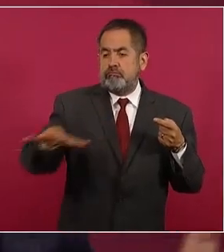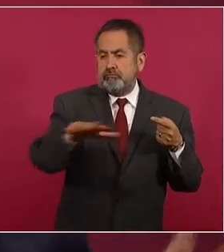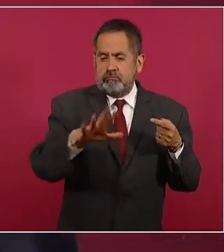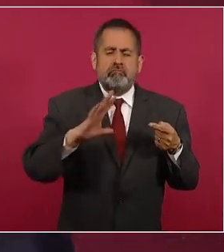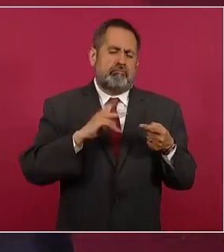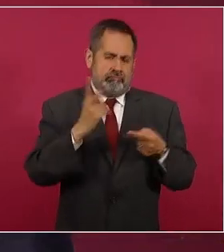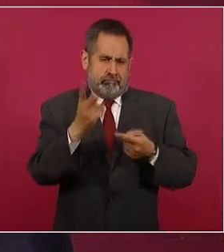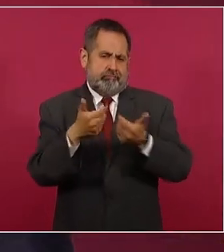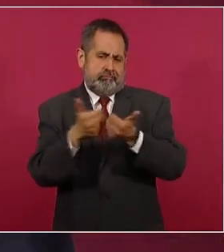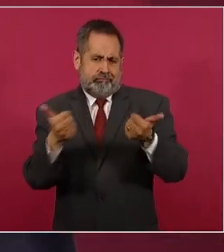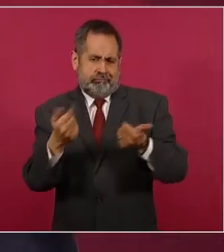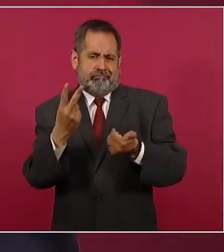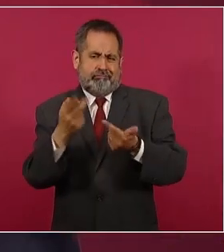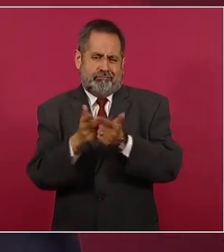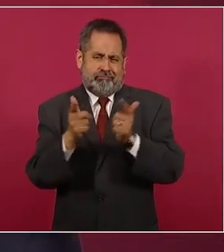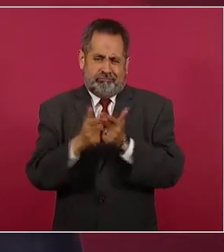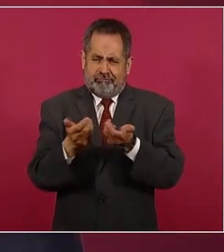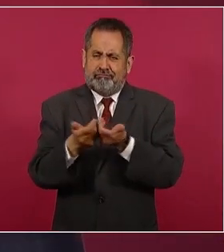sentido sí.